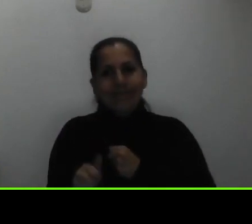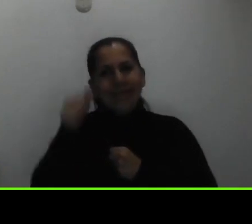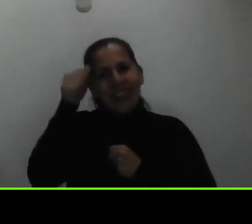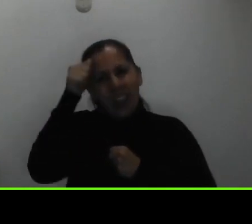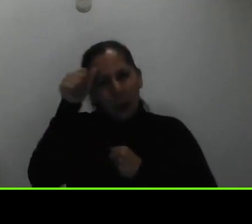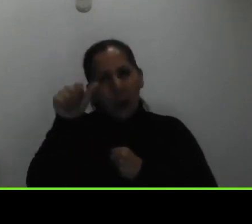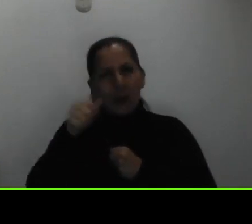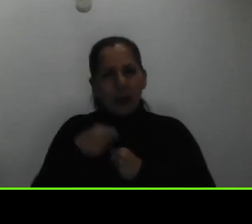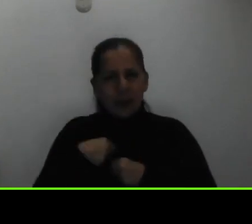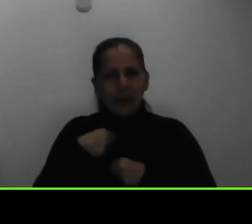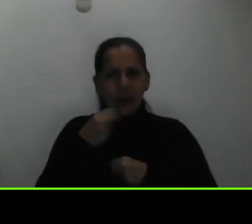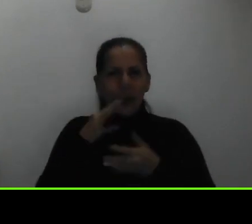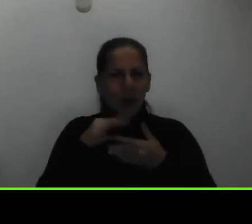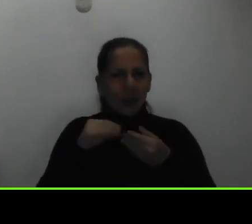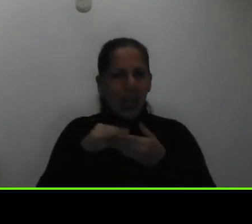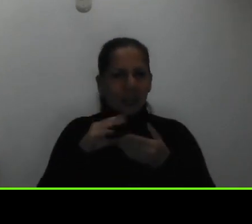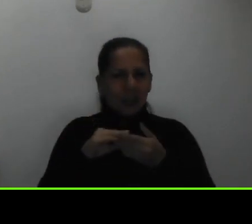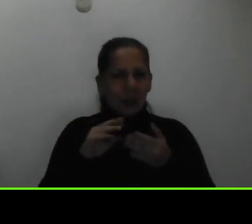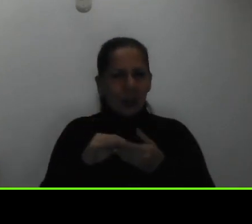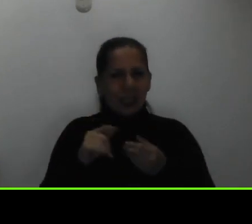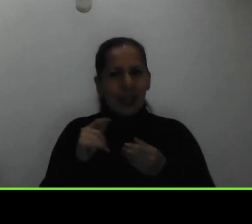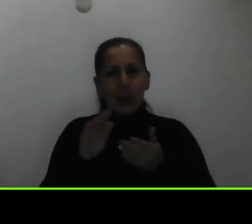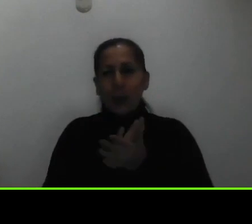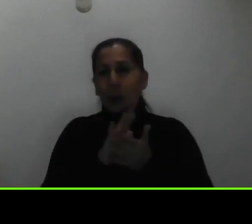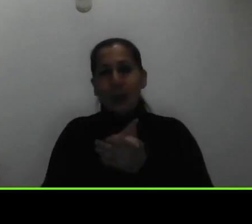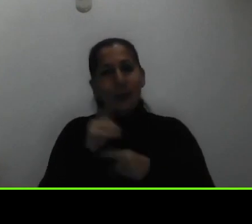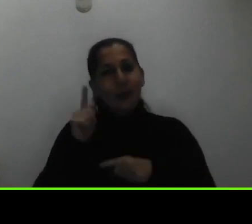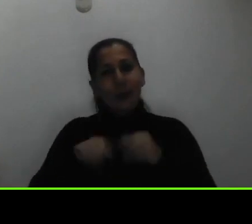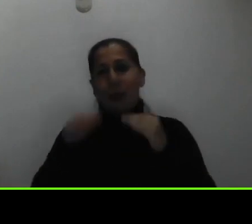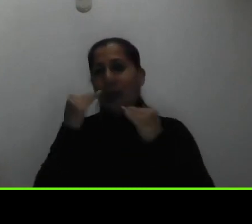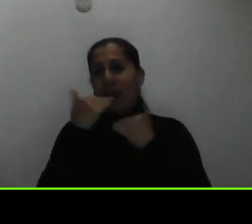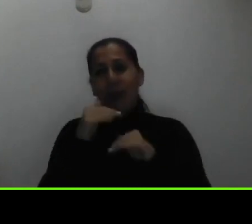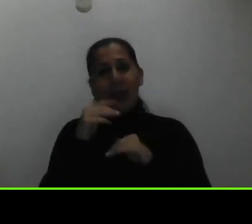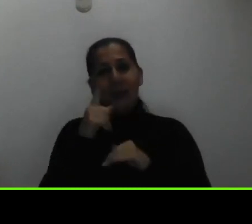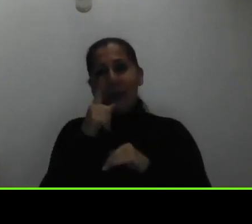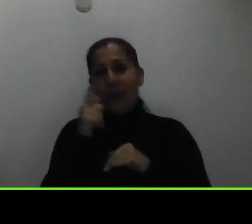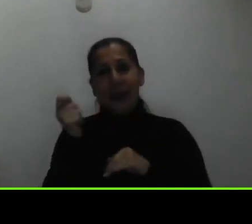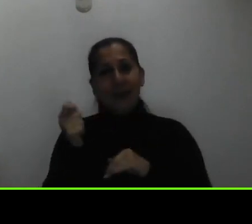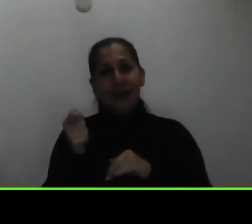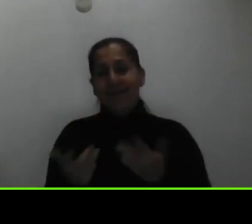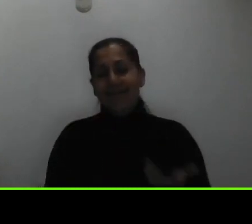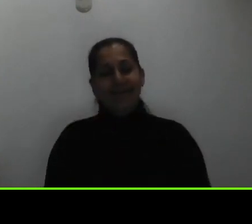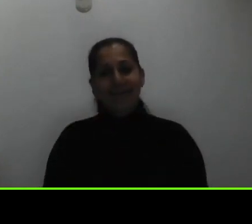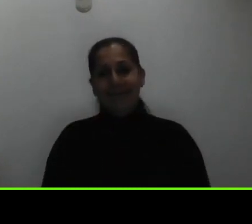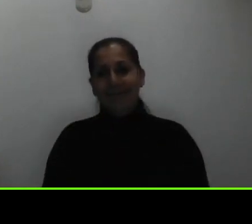les comentamos que los documentos no pueden tener más de un mes de emitir